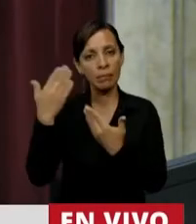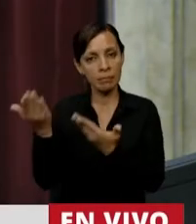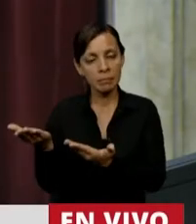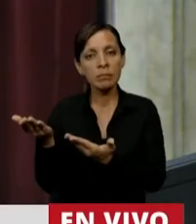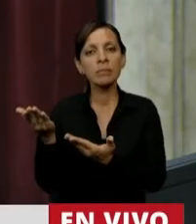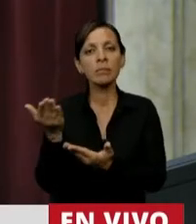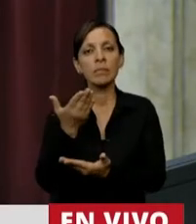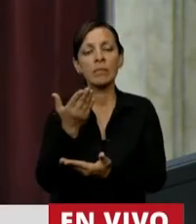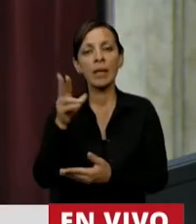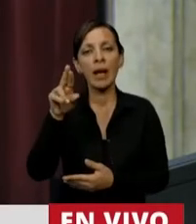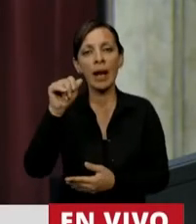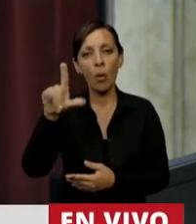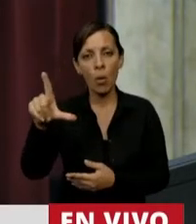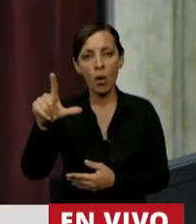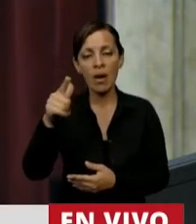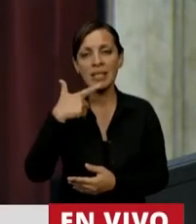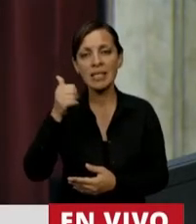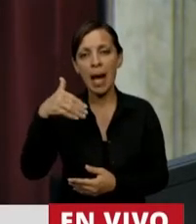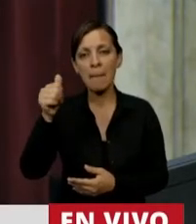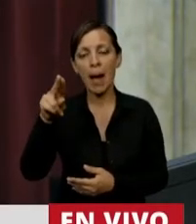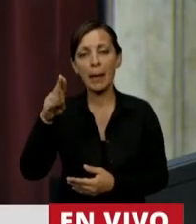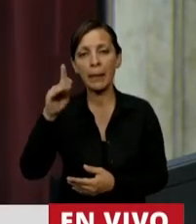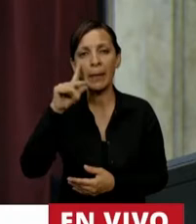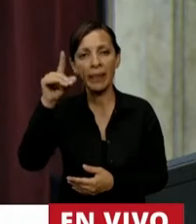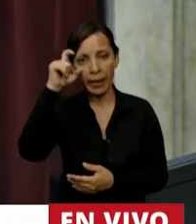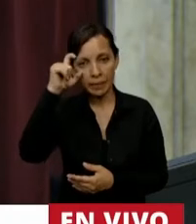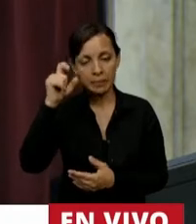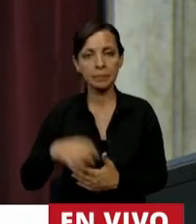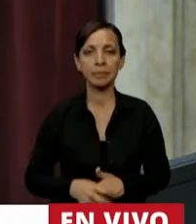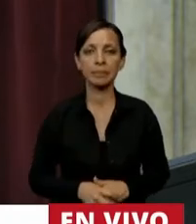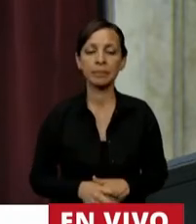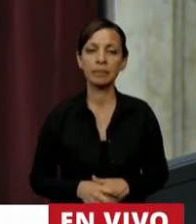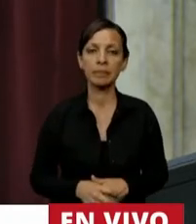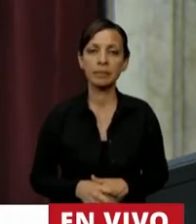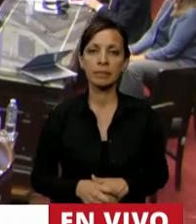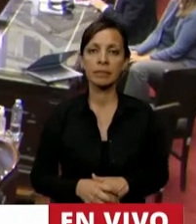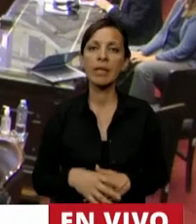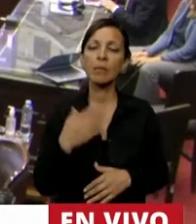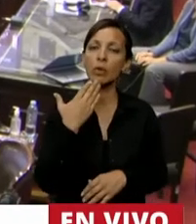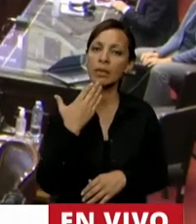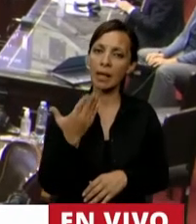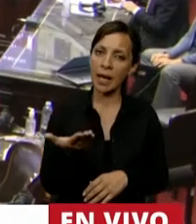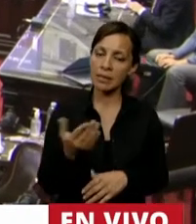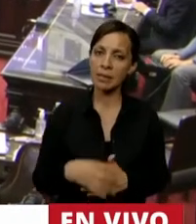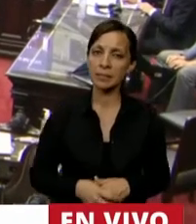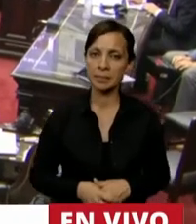Federico Raúl Samarvide tiene la palabra. Gracias, Presidente.